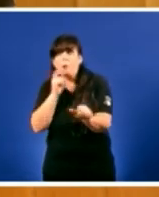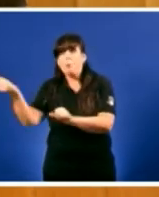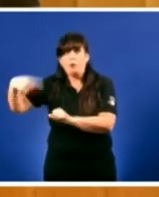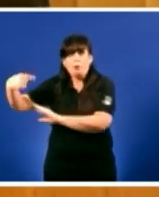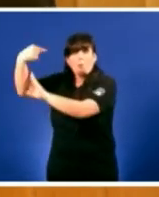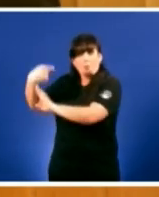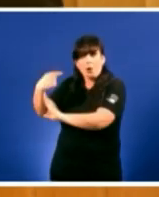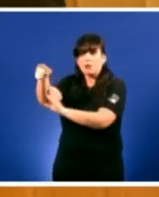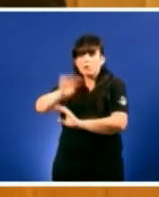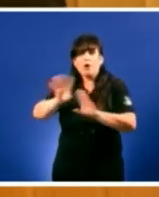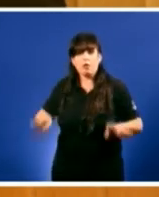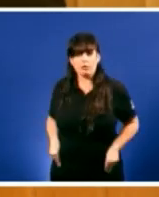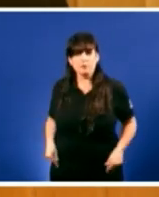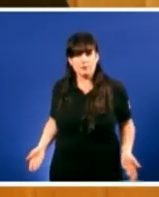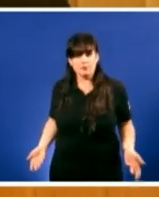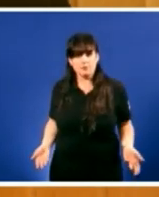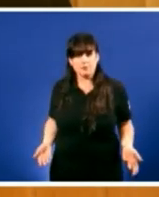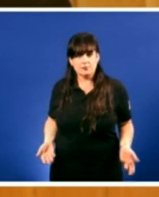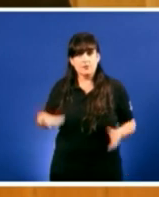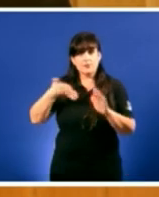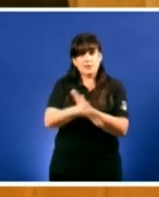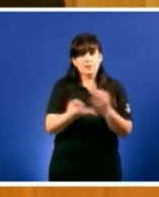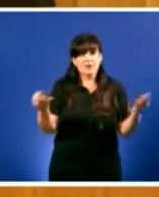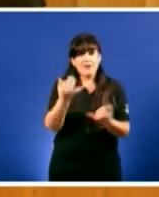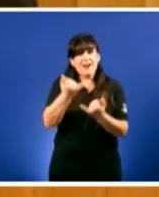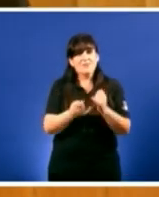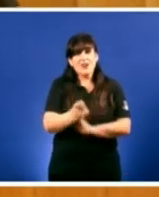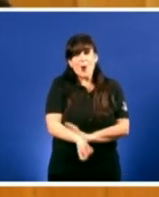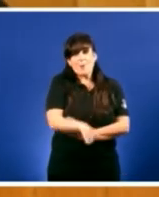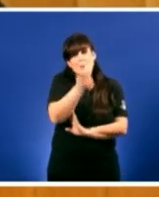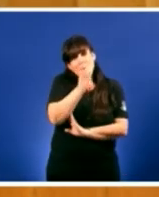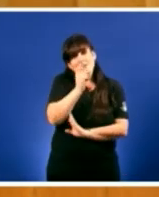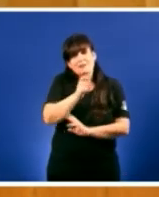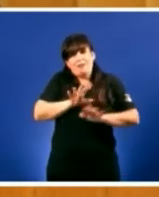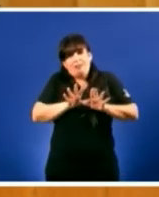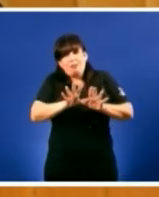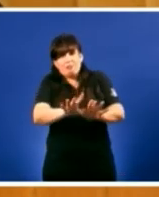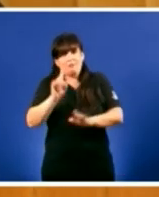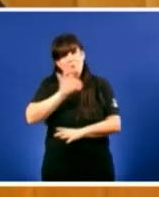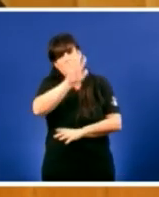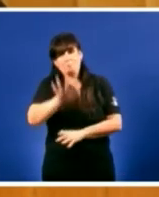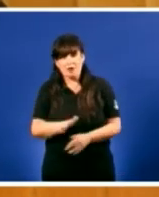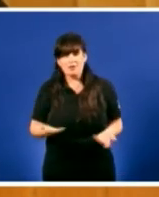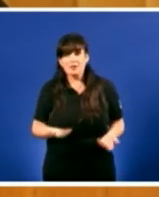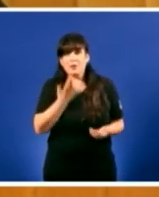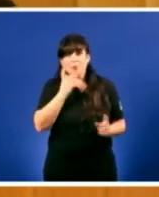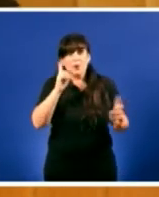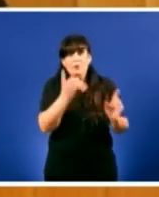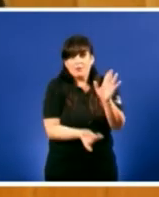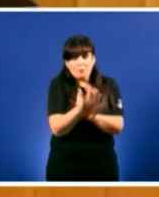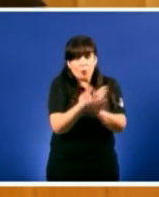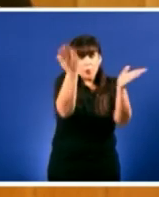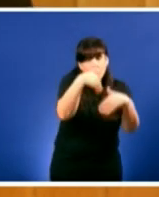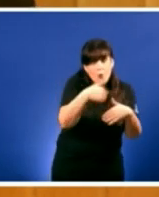realidade é que se está incentivando o abandono da actividade e se non producimos señor Fijo non vivimos